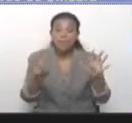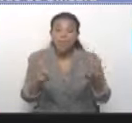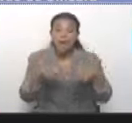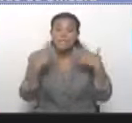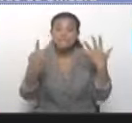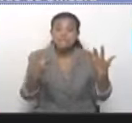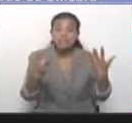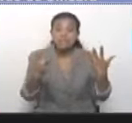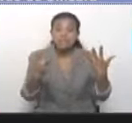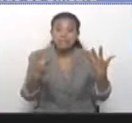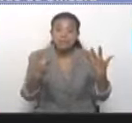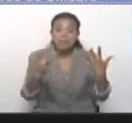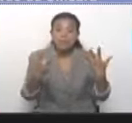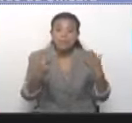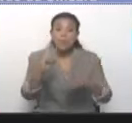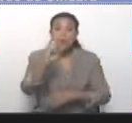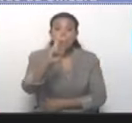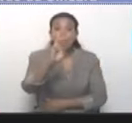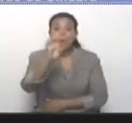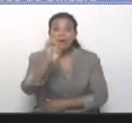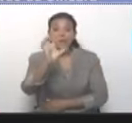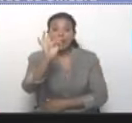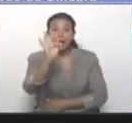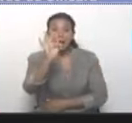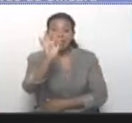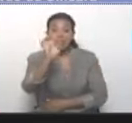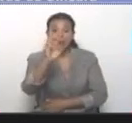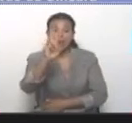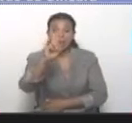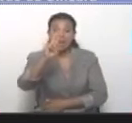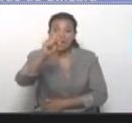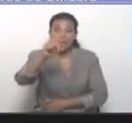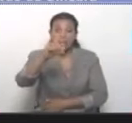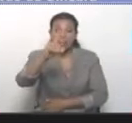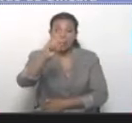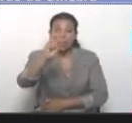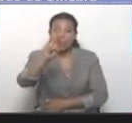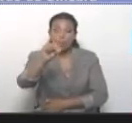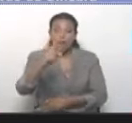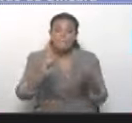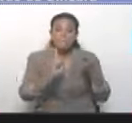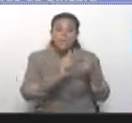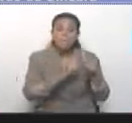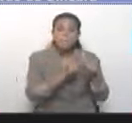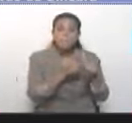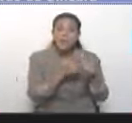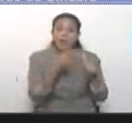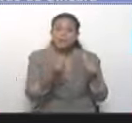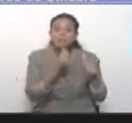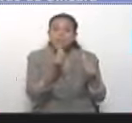consultivo de la historia de Venezuela. El primer referéndum